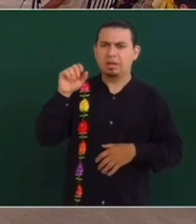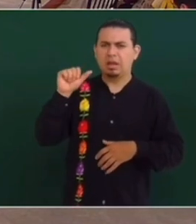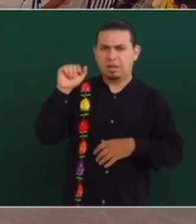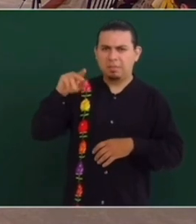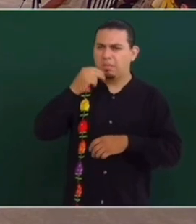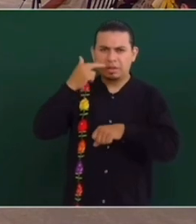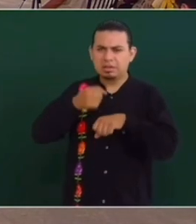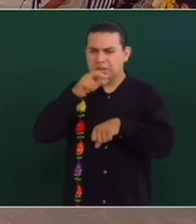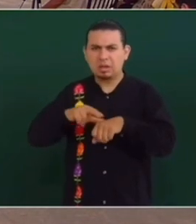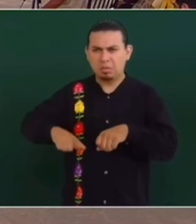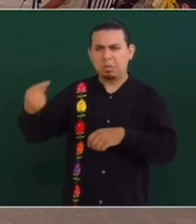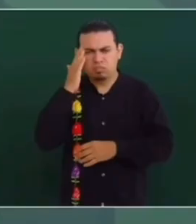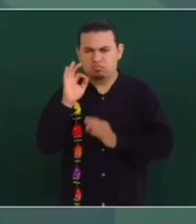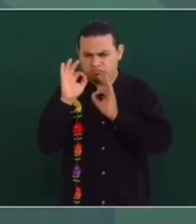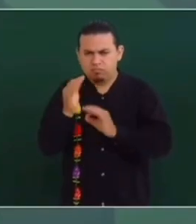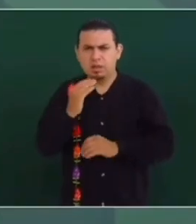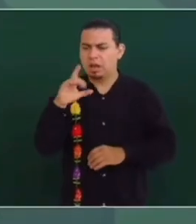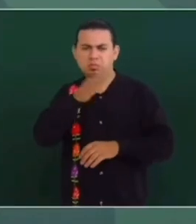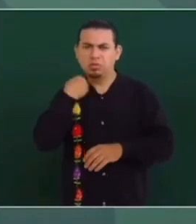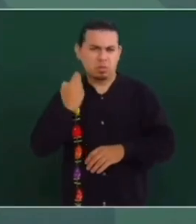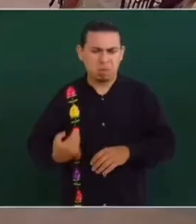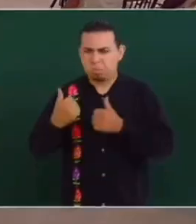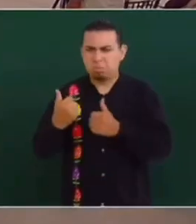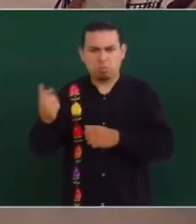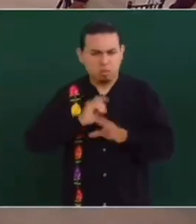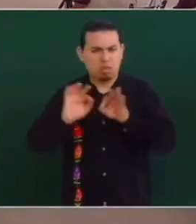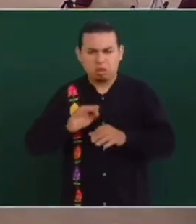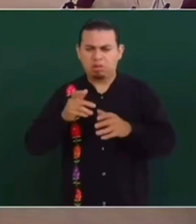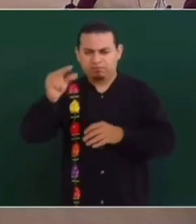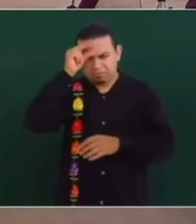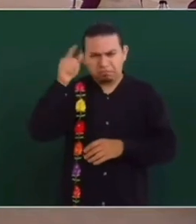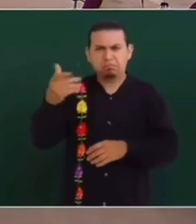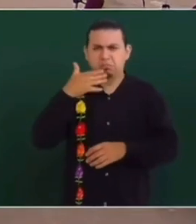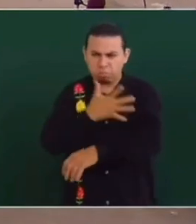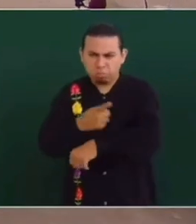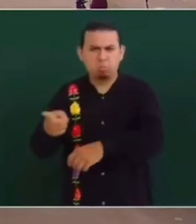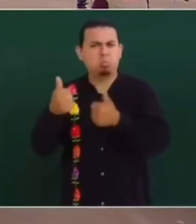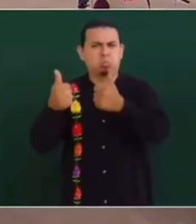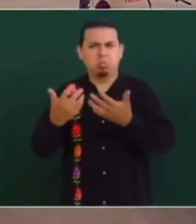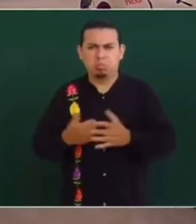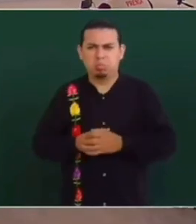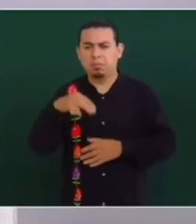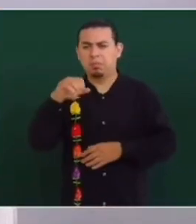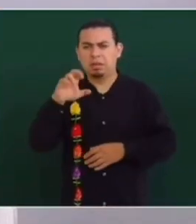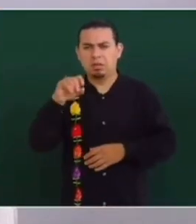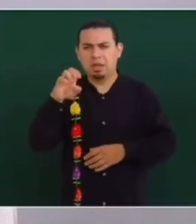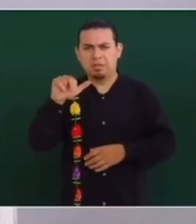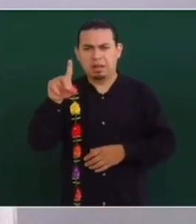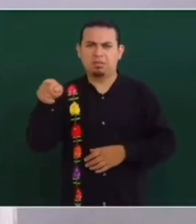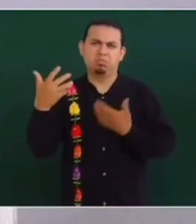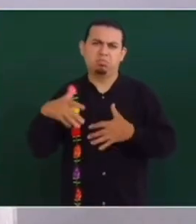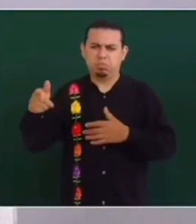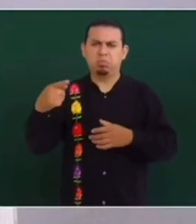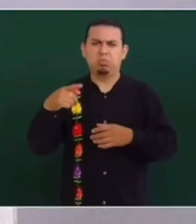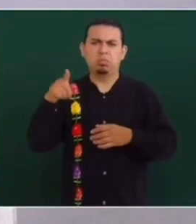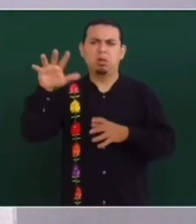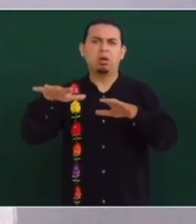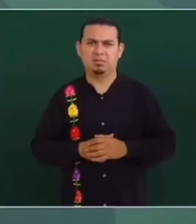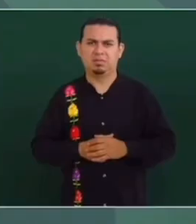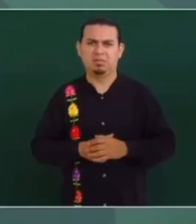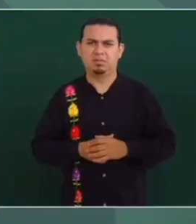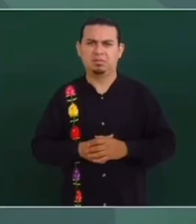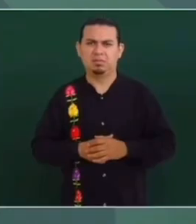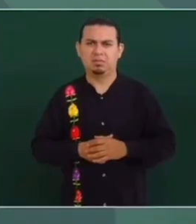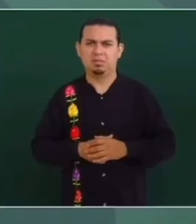extraordinario, secretario de Gobernación, me ayuda mucho. Claudia, trabajadora, inteligente, honesta. Marcelo Bratz, me está representando en la